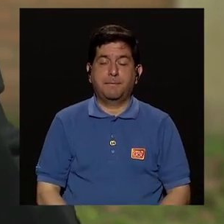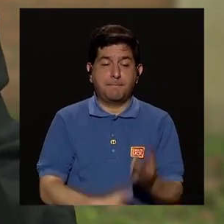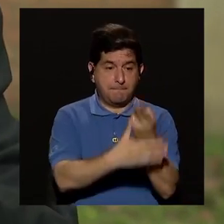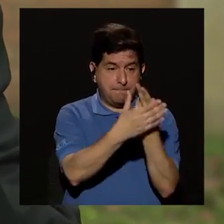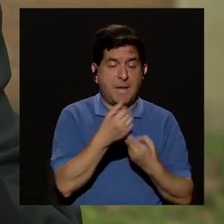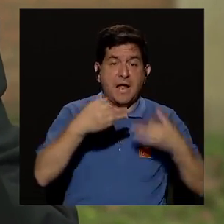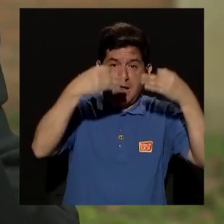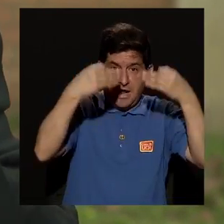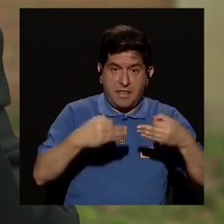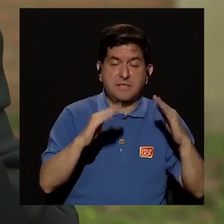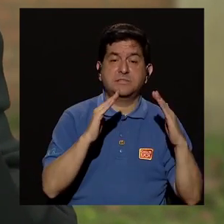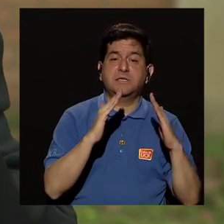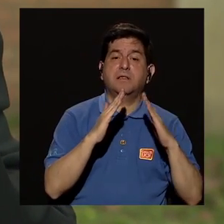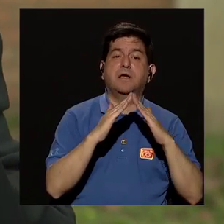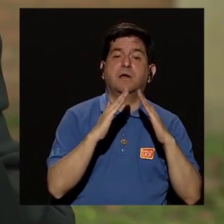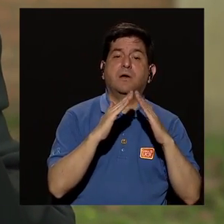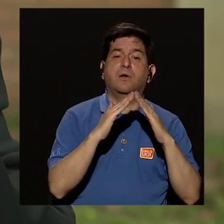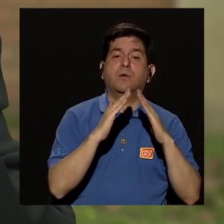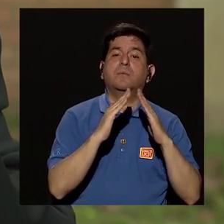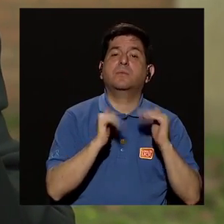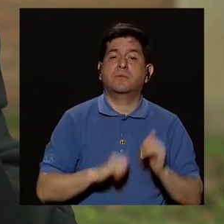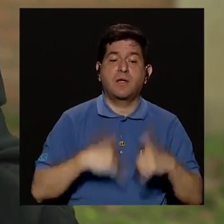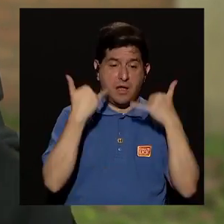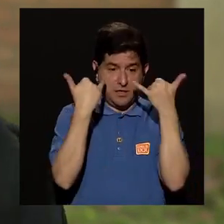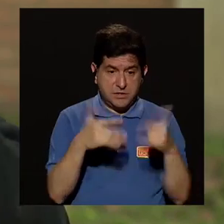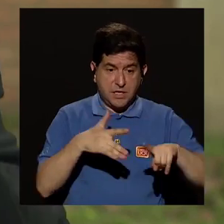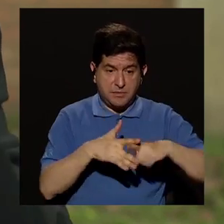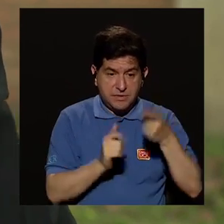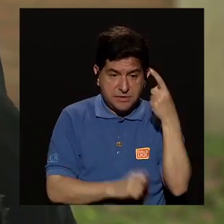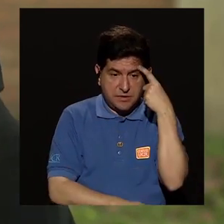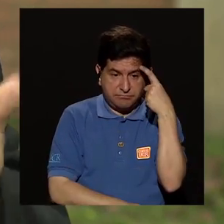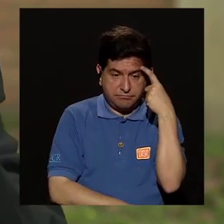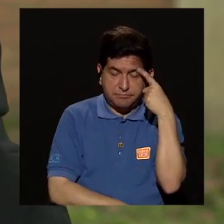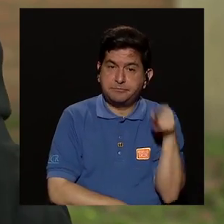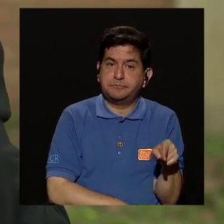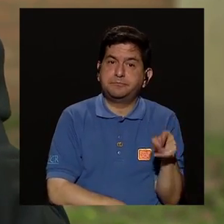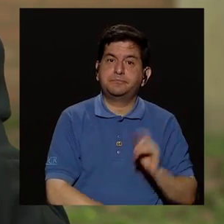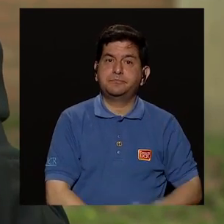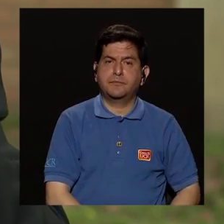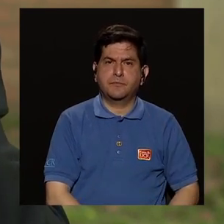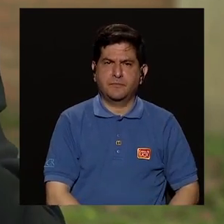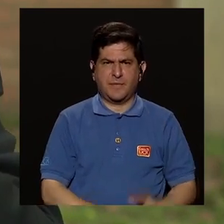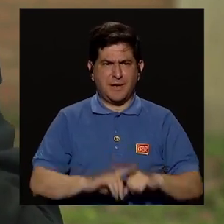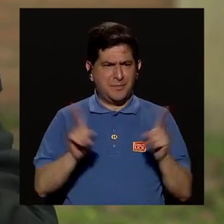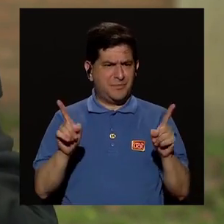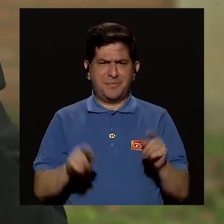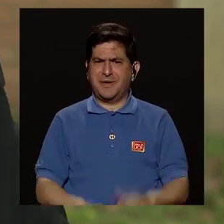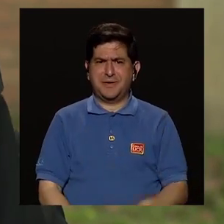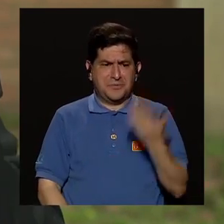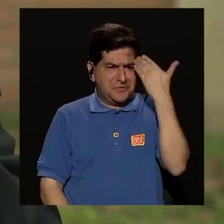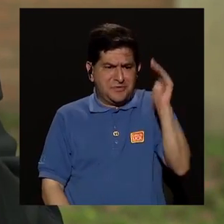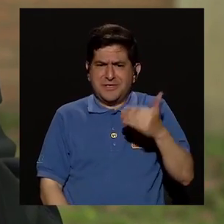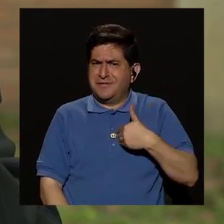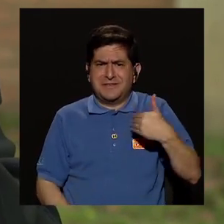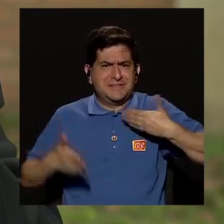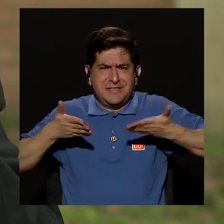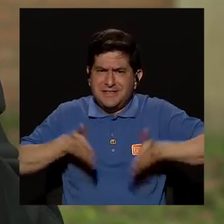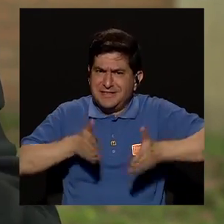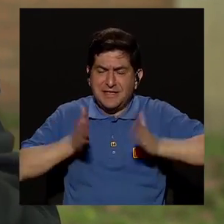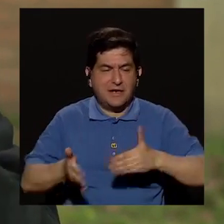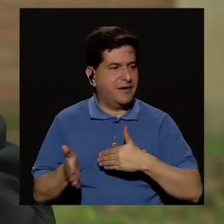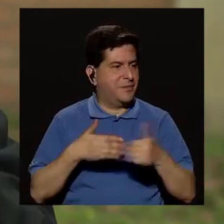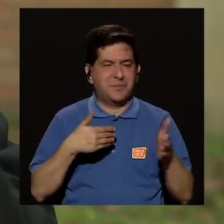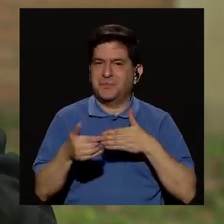que la pareja decide convivir, ya tiene que empezar a pensar en esto. Y uno dice, pero ni siquiera sé si voy a tener hijos. Entonces,